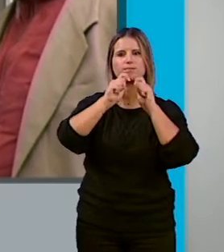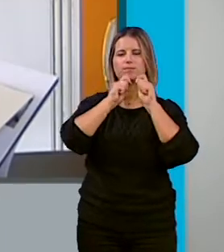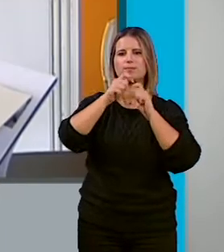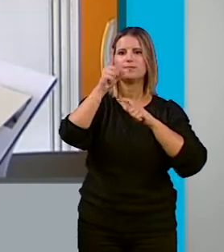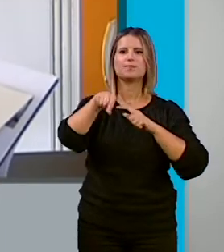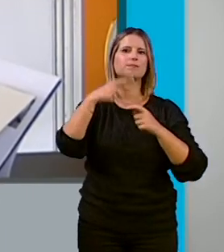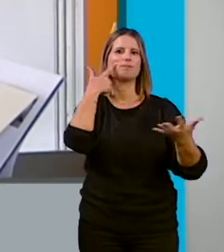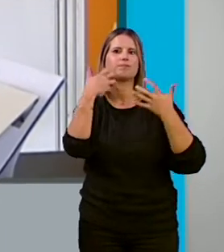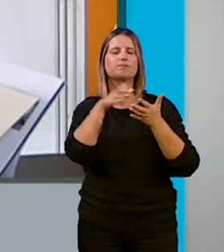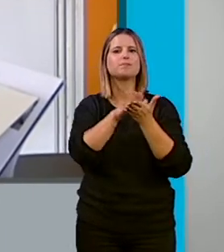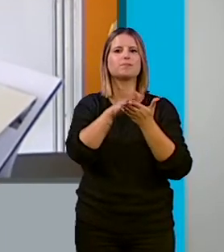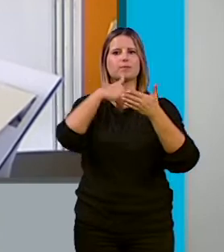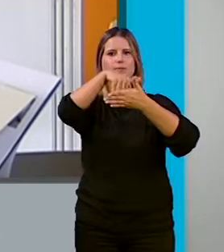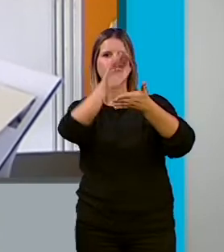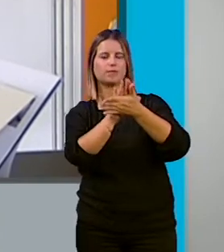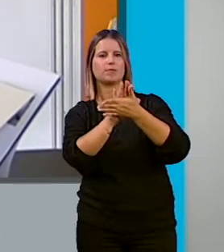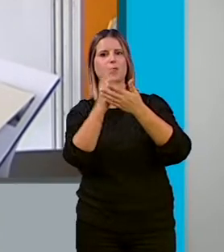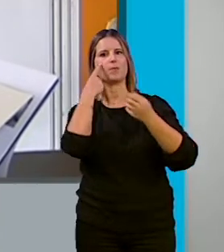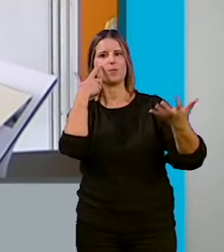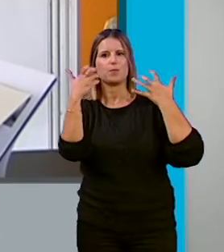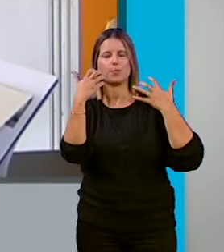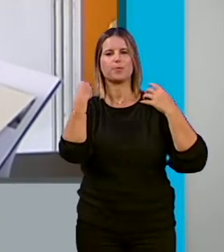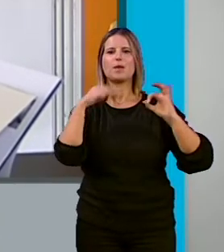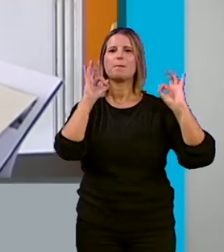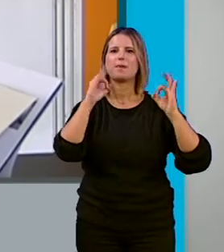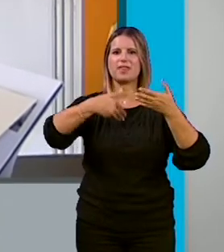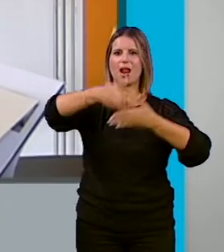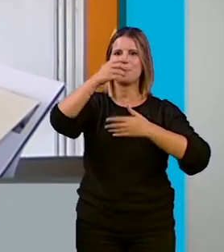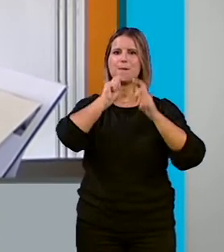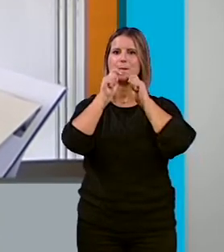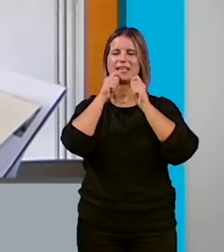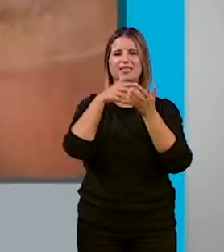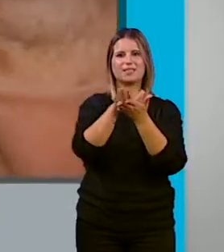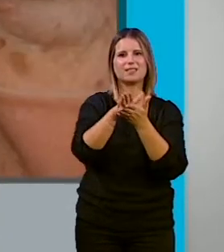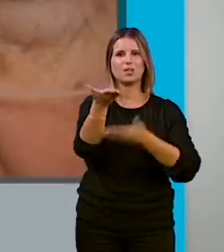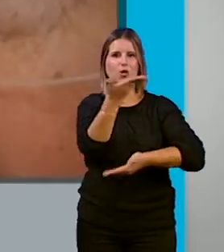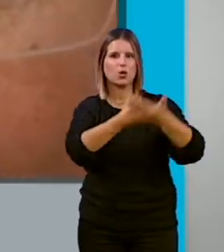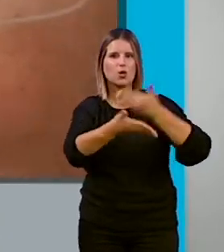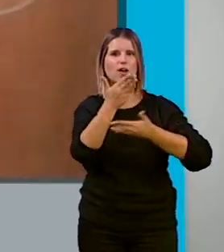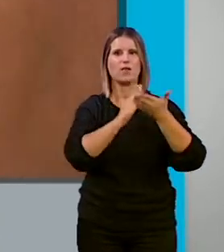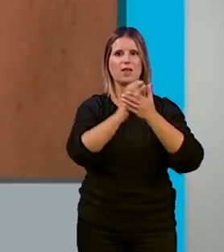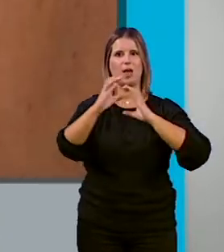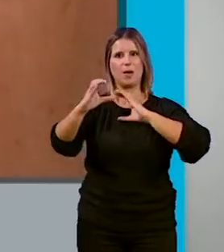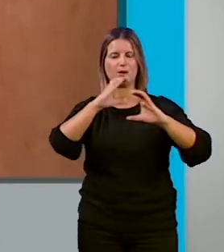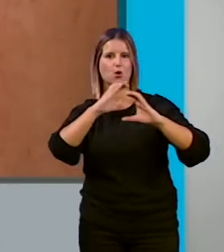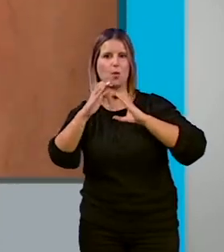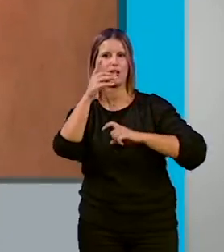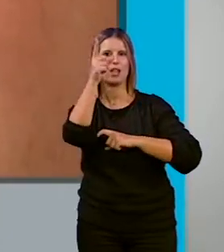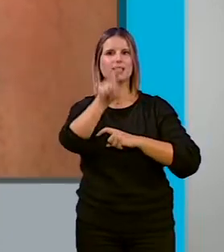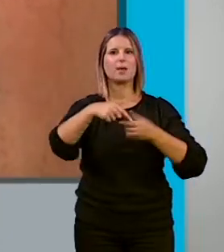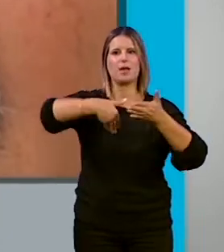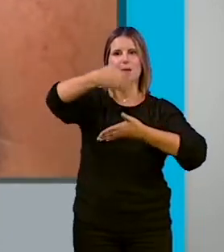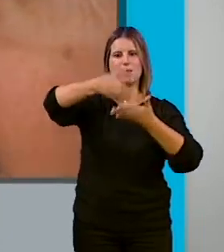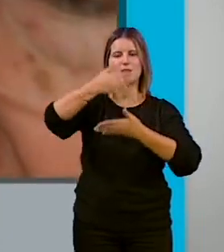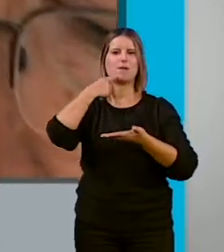es la artista Eva Vázquez, ilustradora especializada en prensa editorial, colaboradora de medios como El País, la revista Mercurio, The New York Times